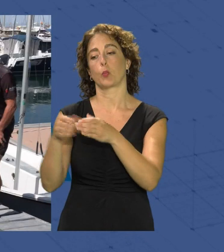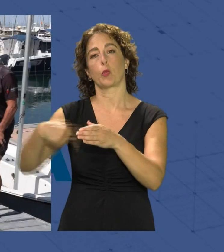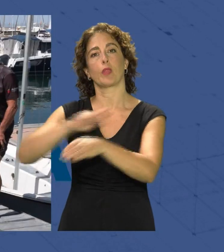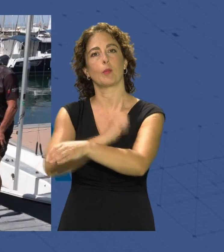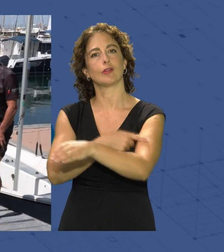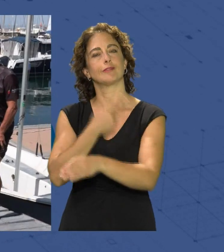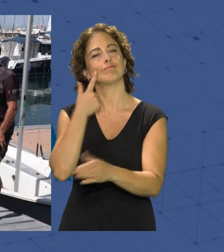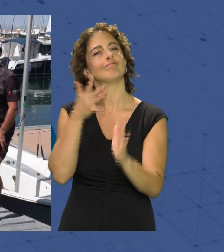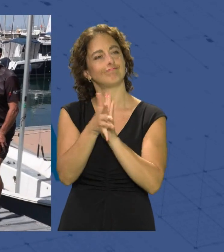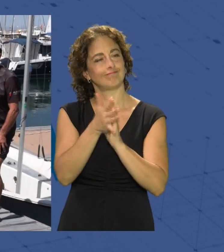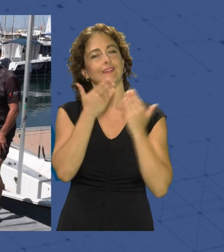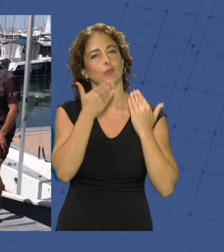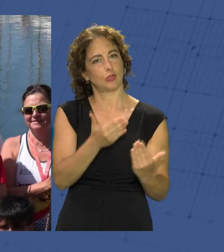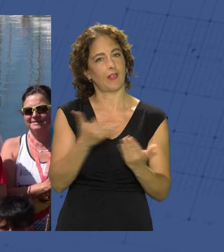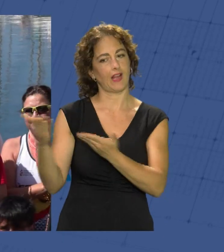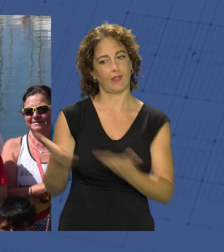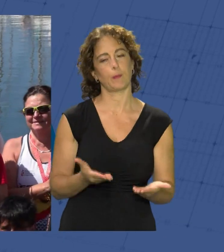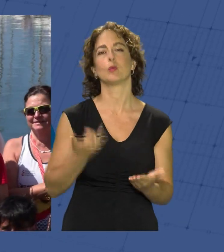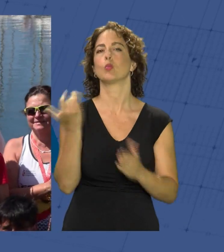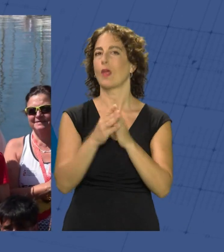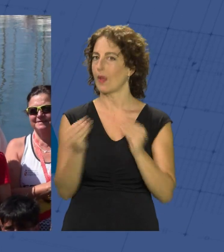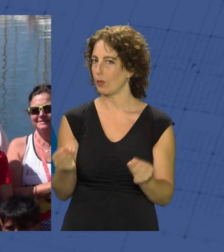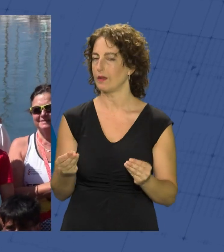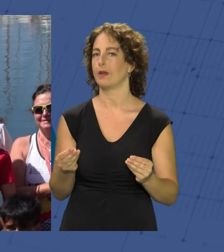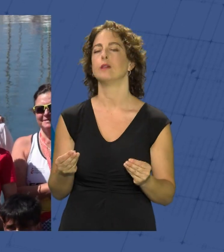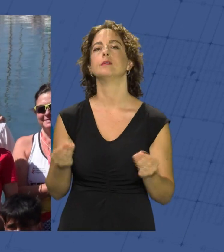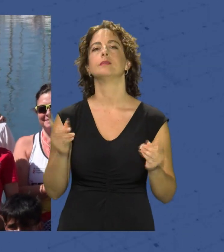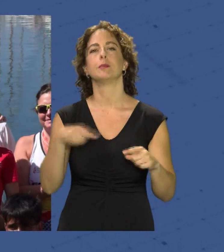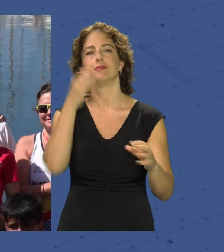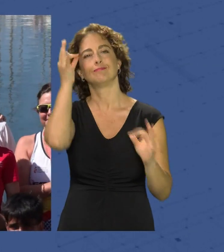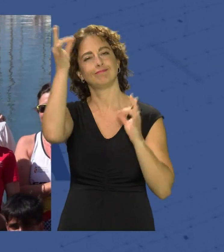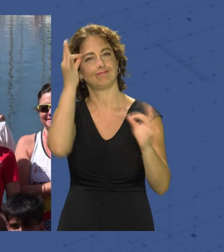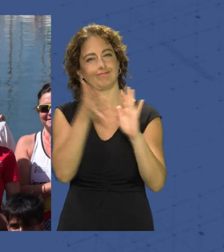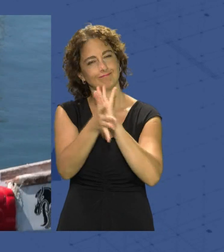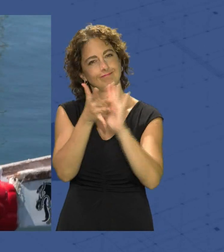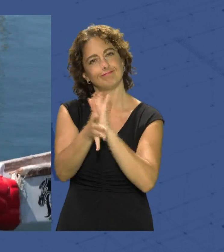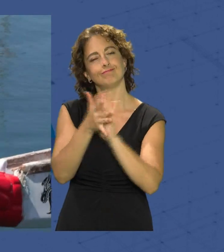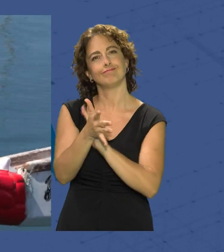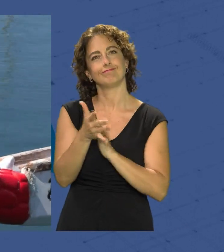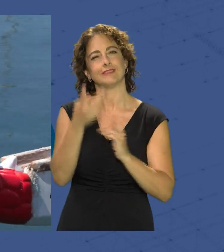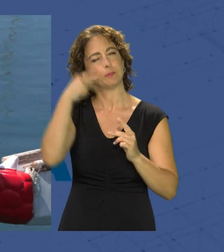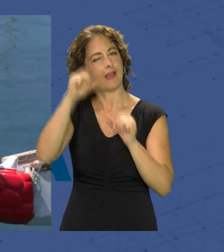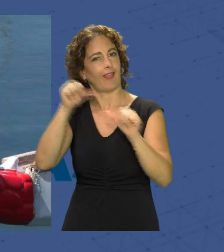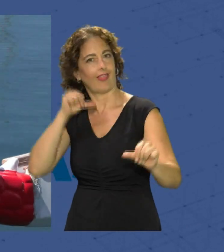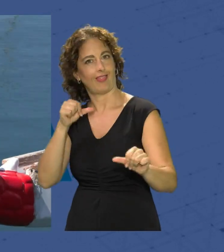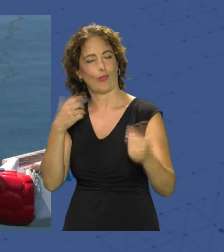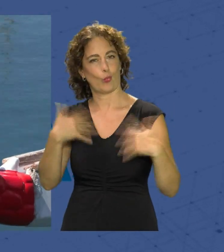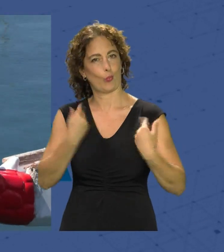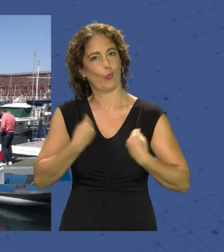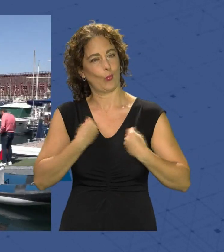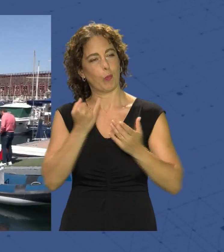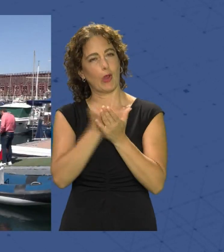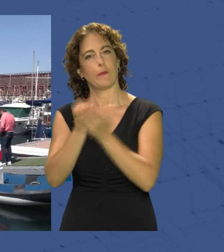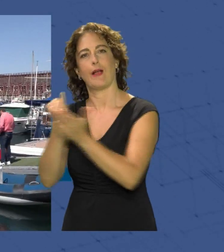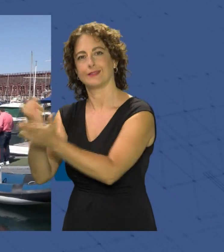han mostrado su agradecimiento por el recimiento por parte de la Junta Andalucía y han detallado a ambos delegados las grandes experiencias vividas durante las distintas pruebas